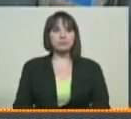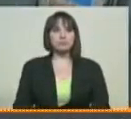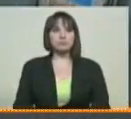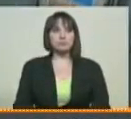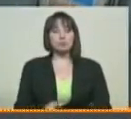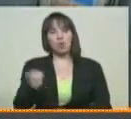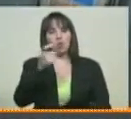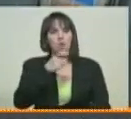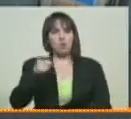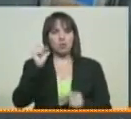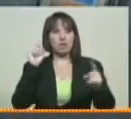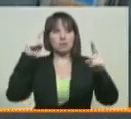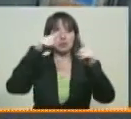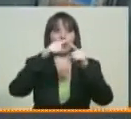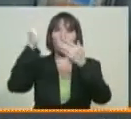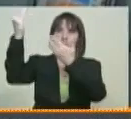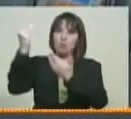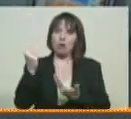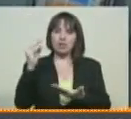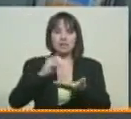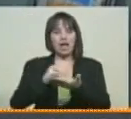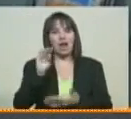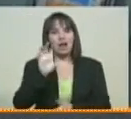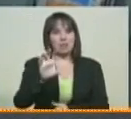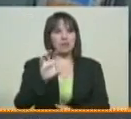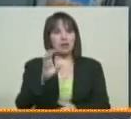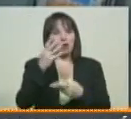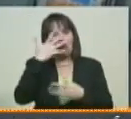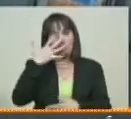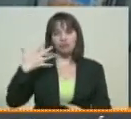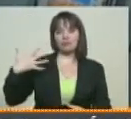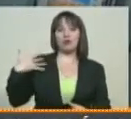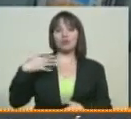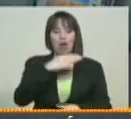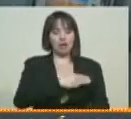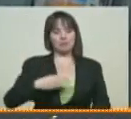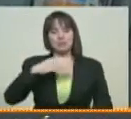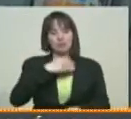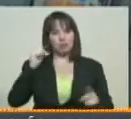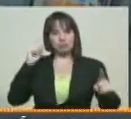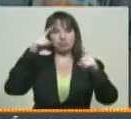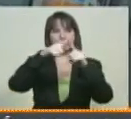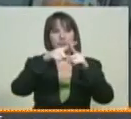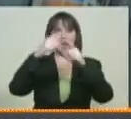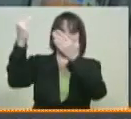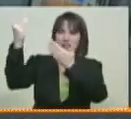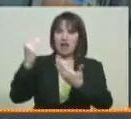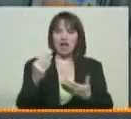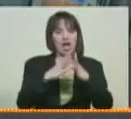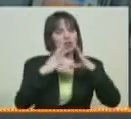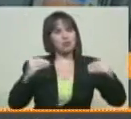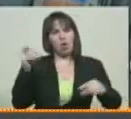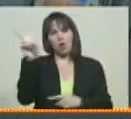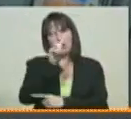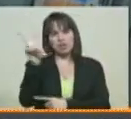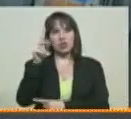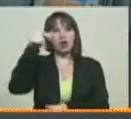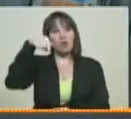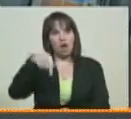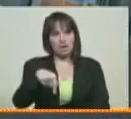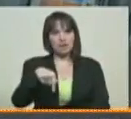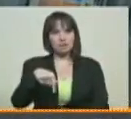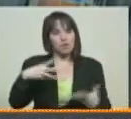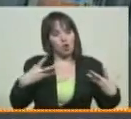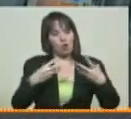Nuestra misión, volver a la patria. Nos sentimos muy orgullosos de cumplir la misión y de traer a nuestros venezolanos aquí, para que estén